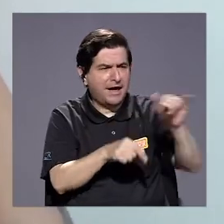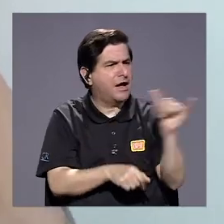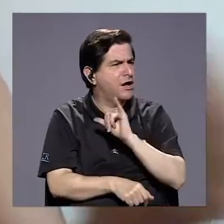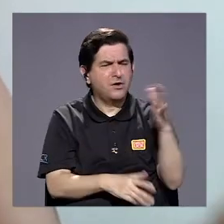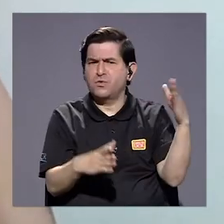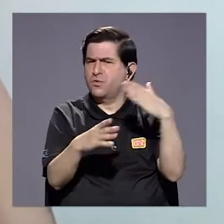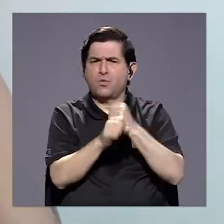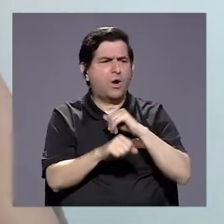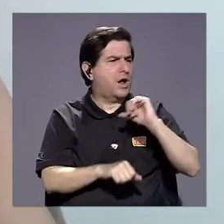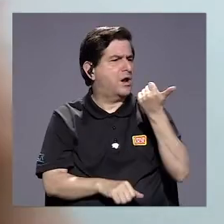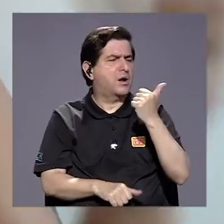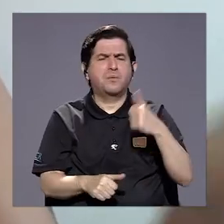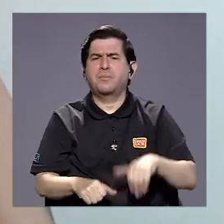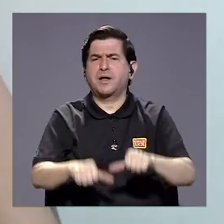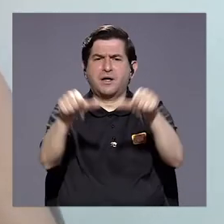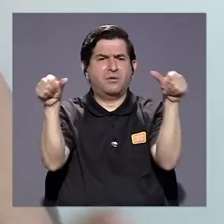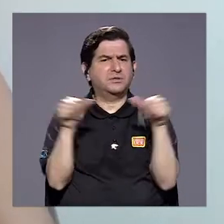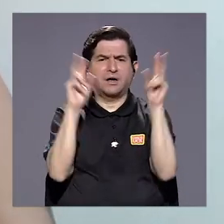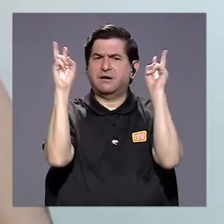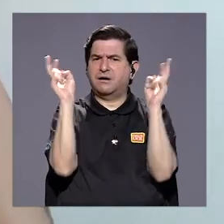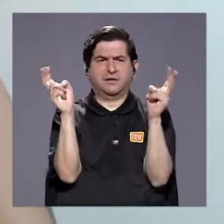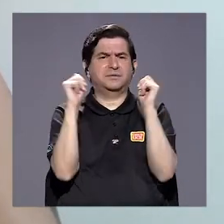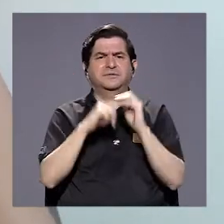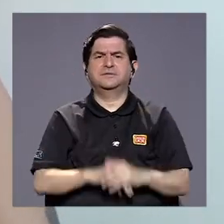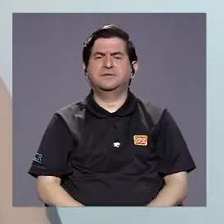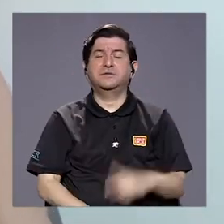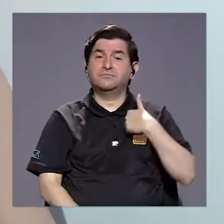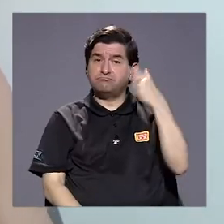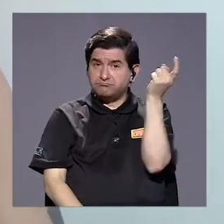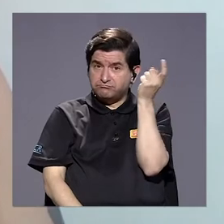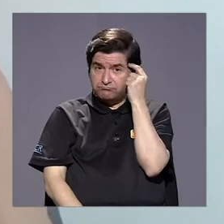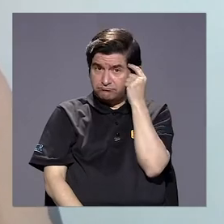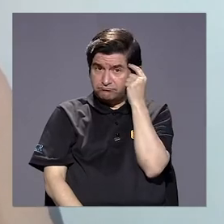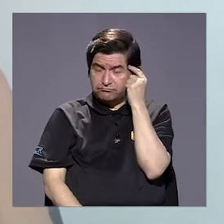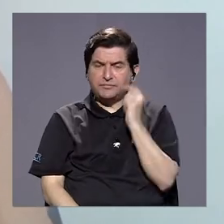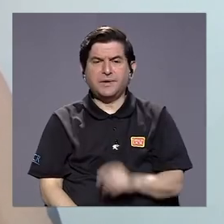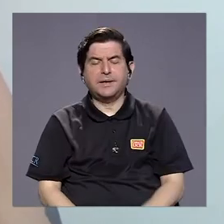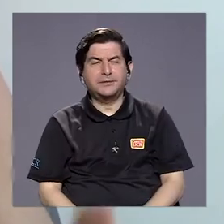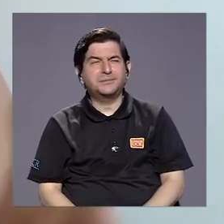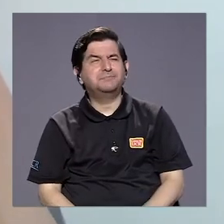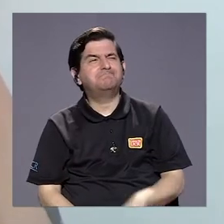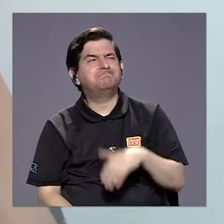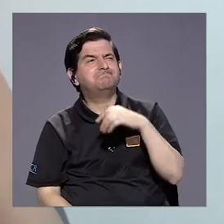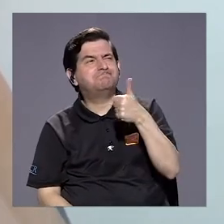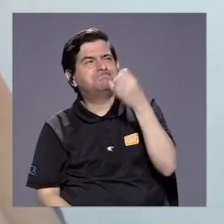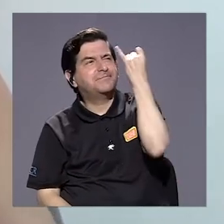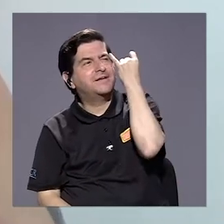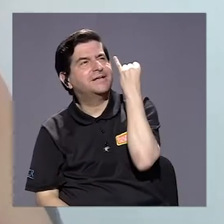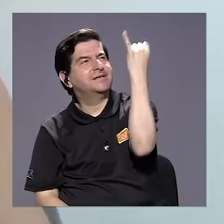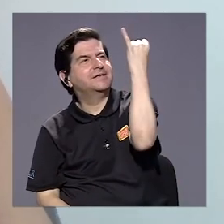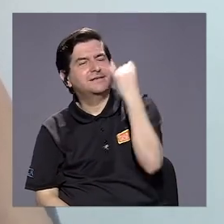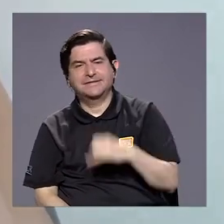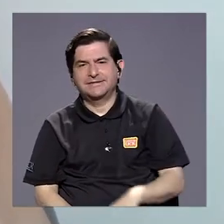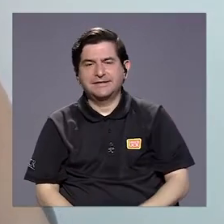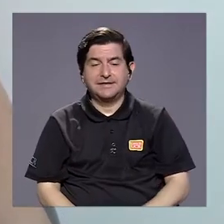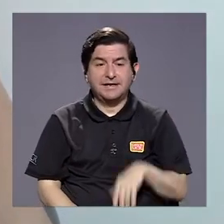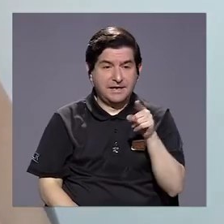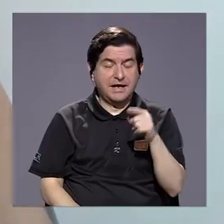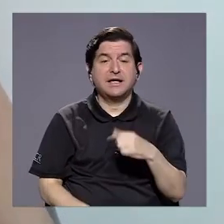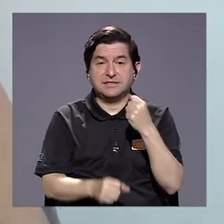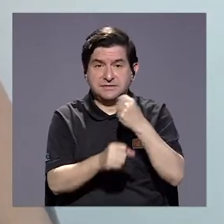capacitación, al igual que lo hacen para cualquiera de los otros temas, y pienso también que sería idóneo que este puesto